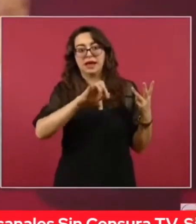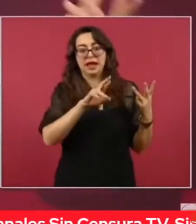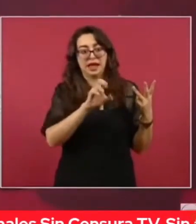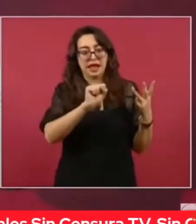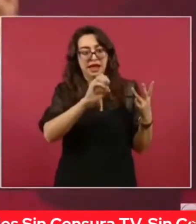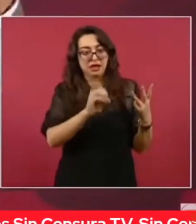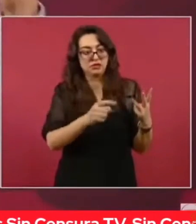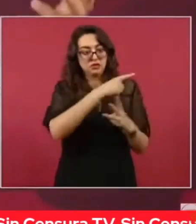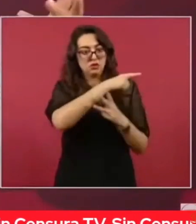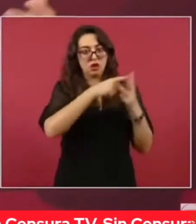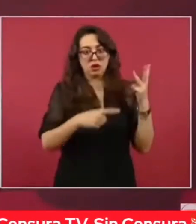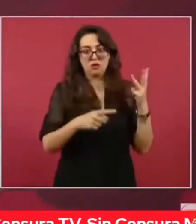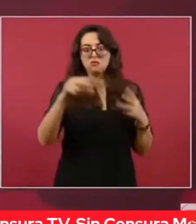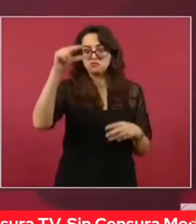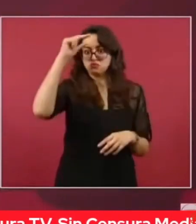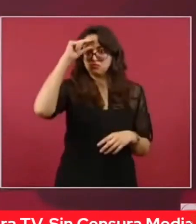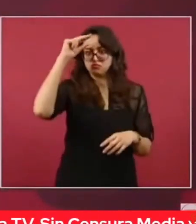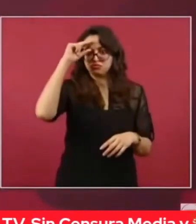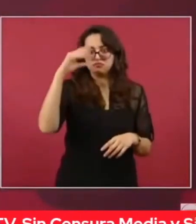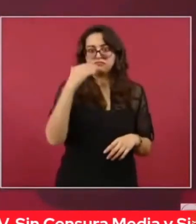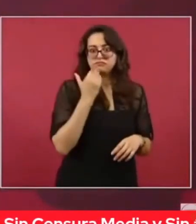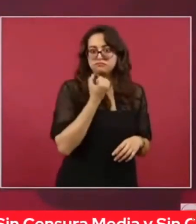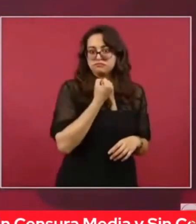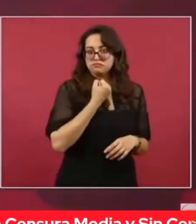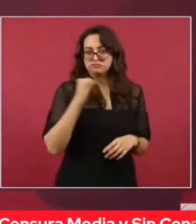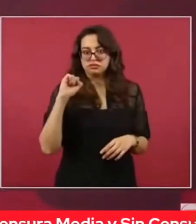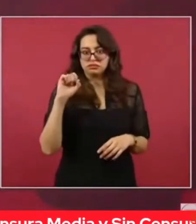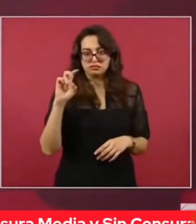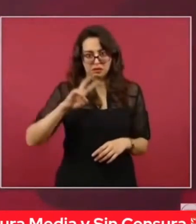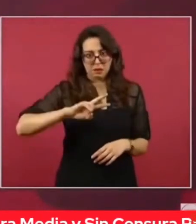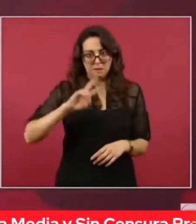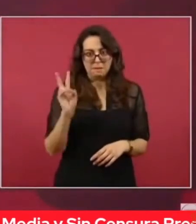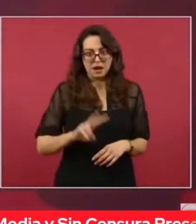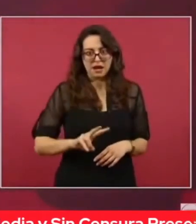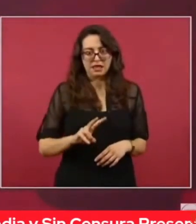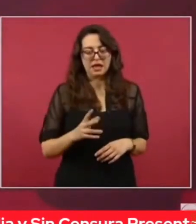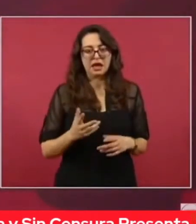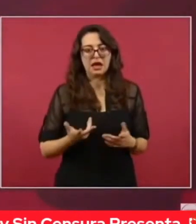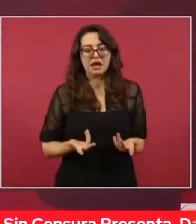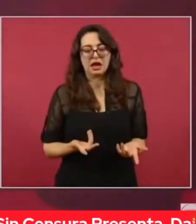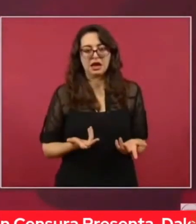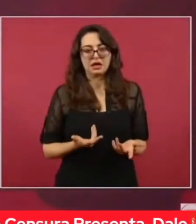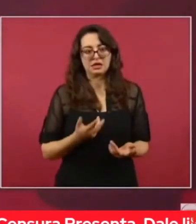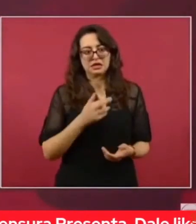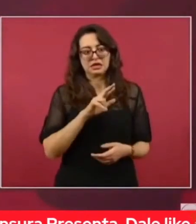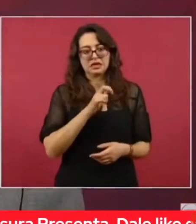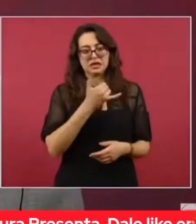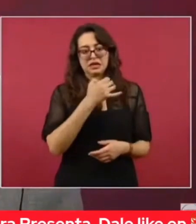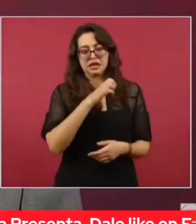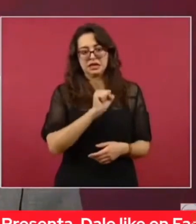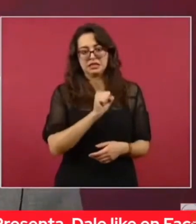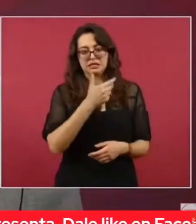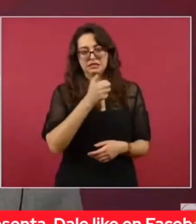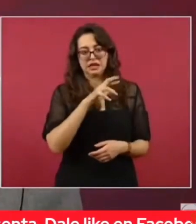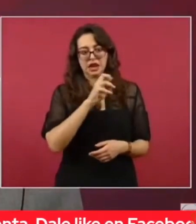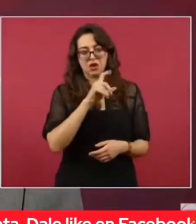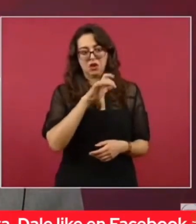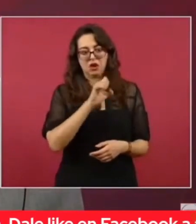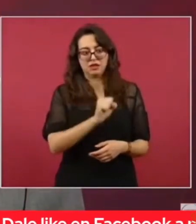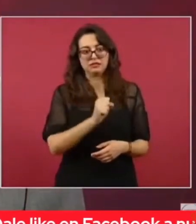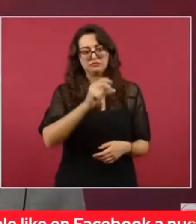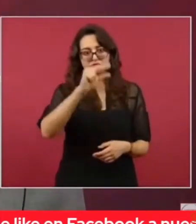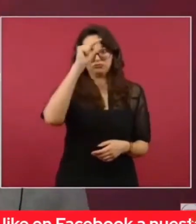eran intelectuales y además en el caso de don Jesús Reyes Heroles, político.